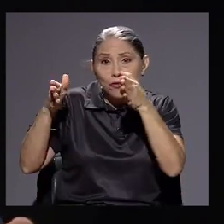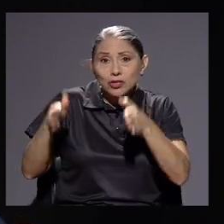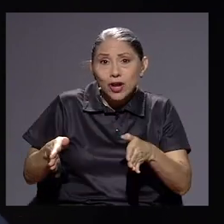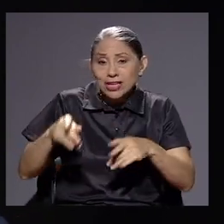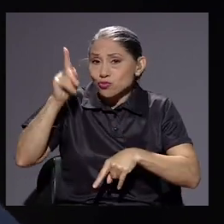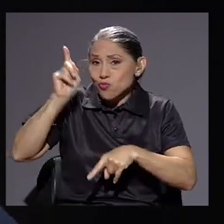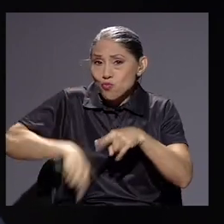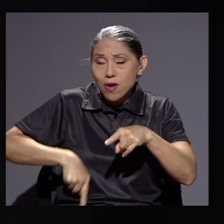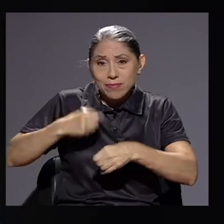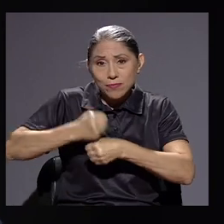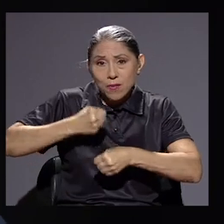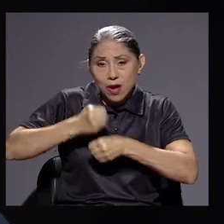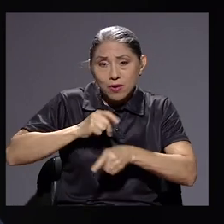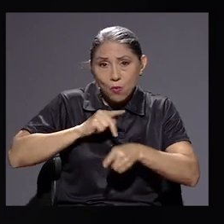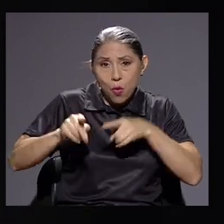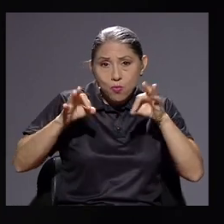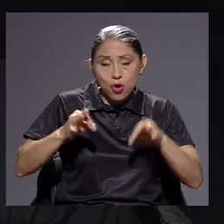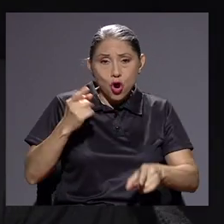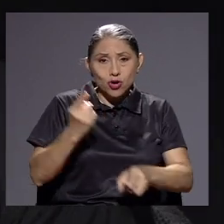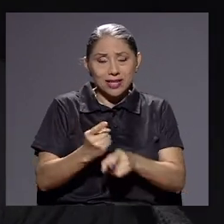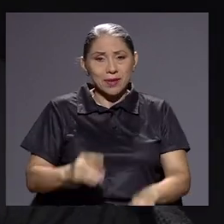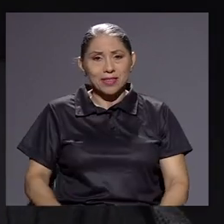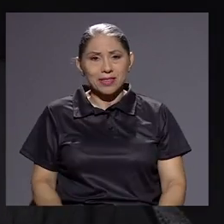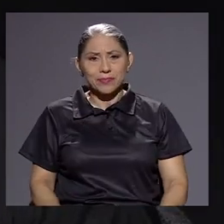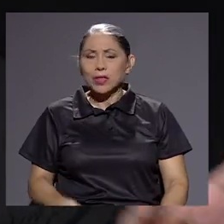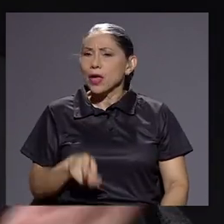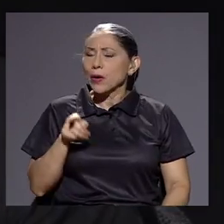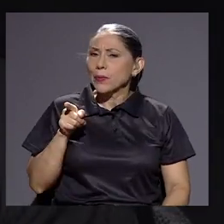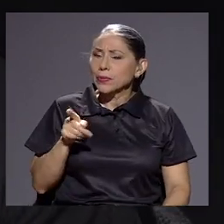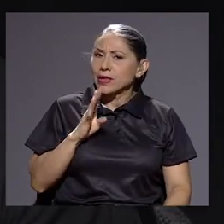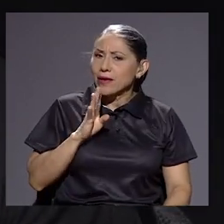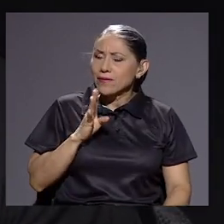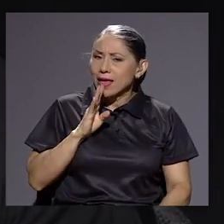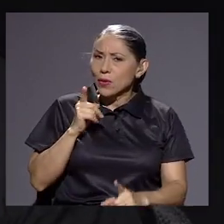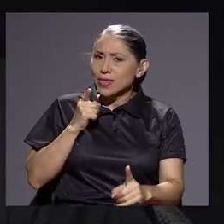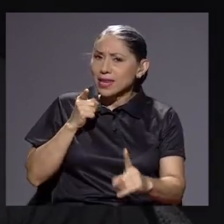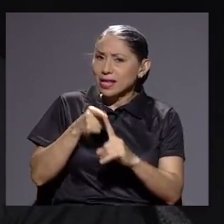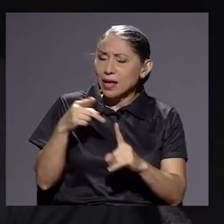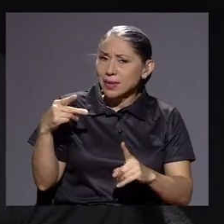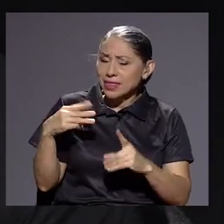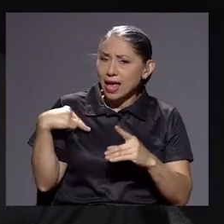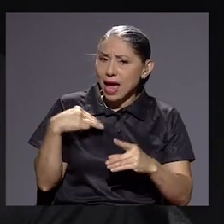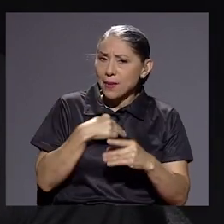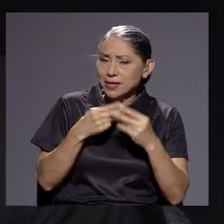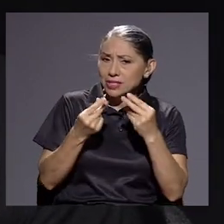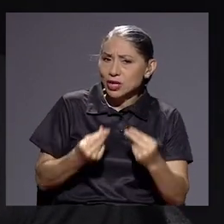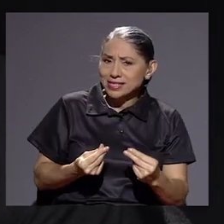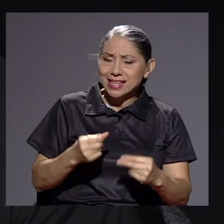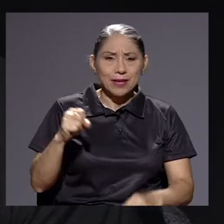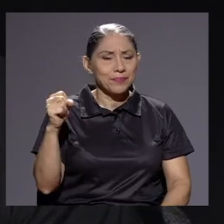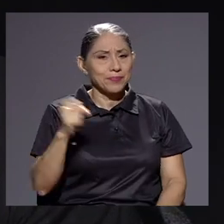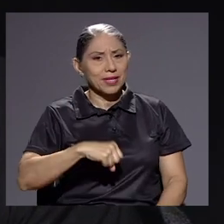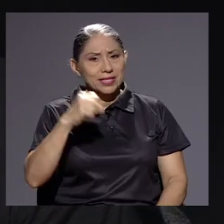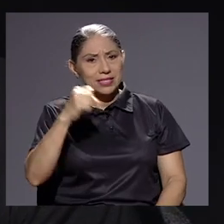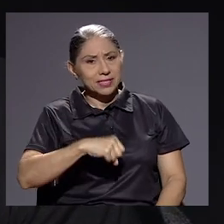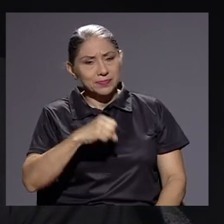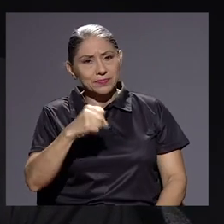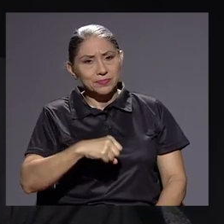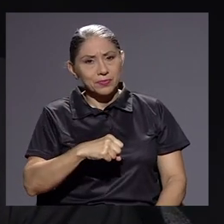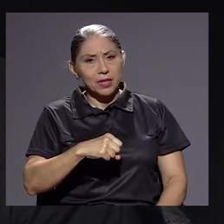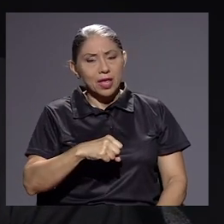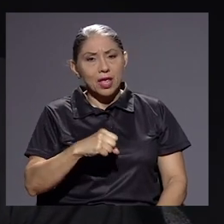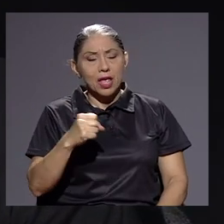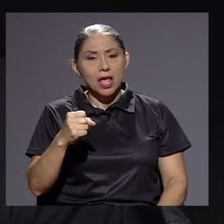esa labor profesional, correctamente. ¿Te estás refiriendo directamente... Hacienda. Hacienda. Sí, bueno, yo diría que hay varios